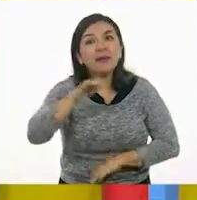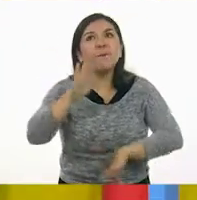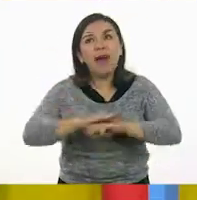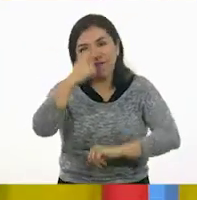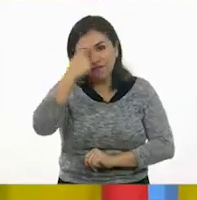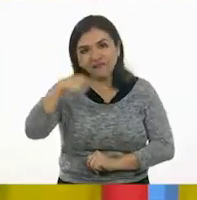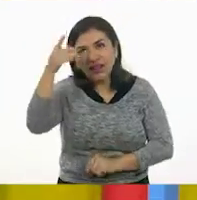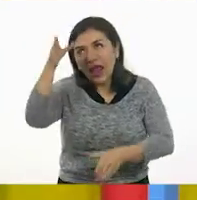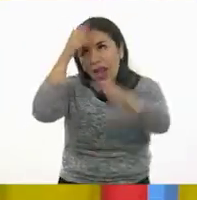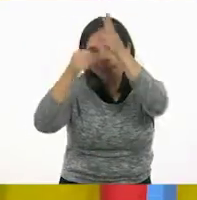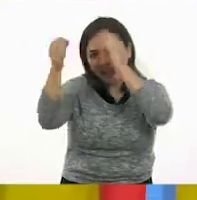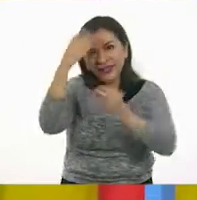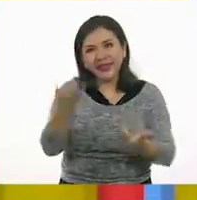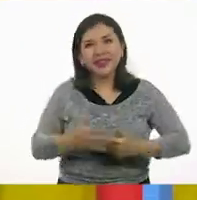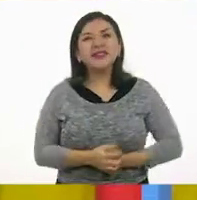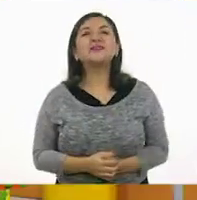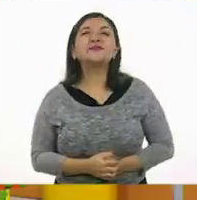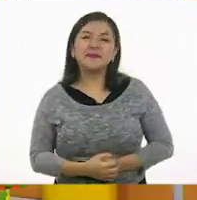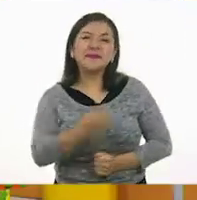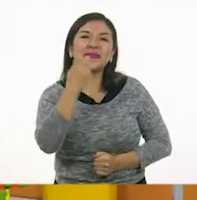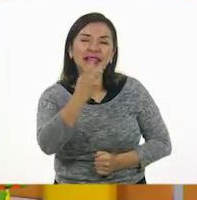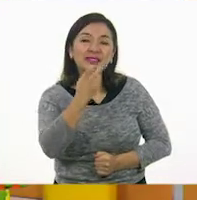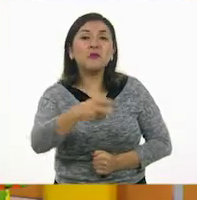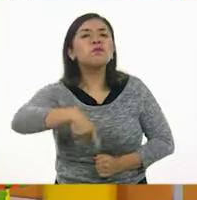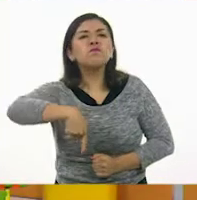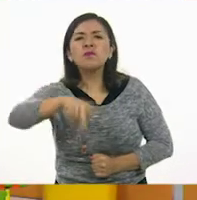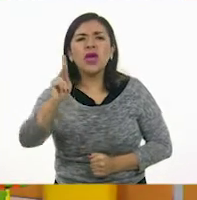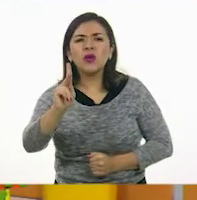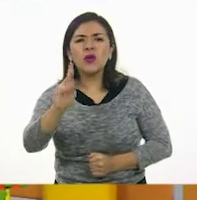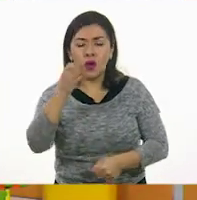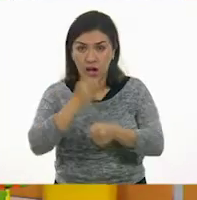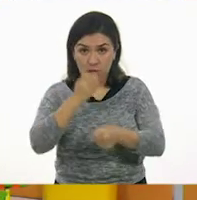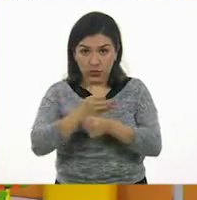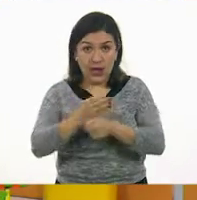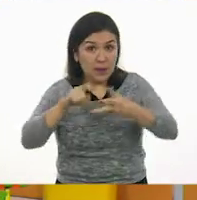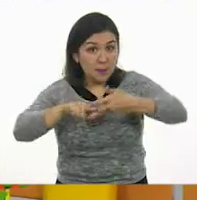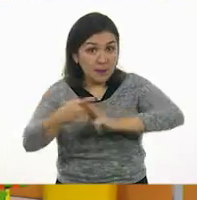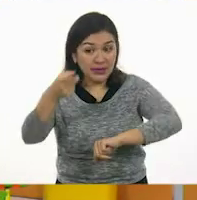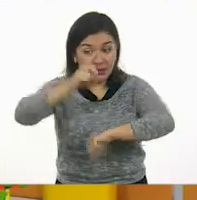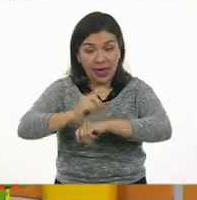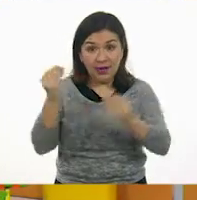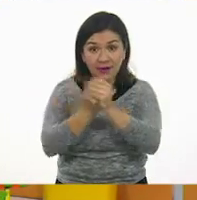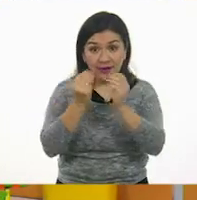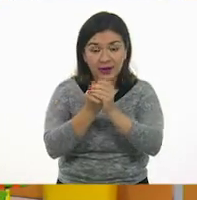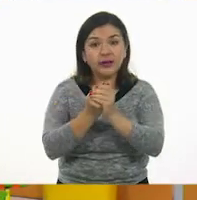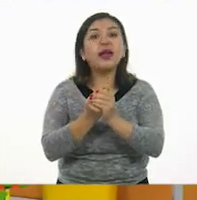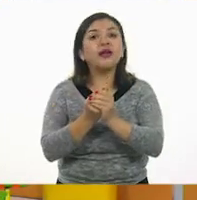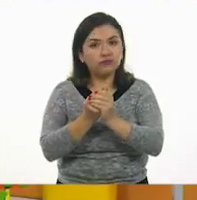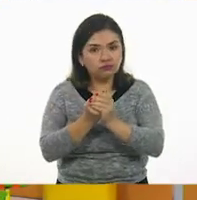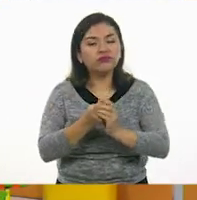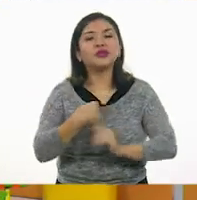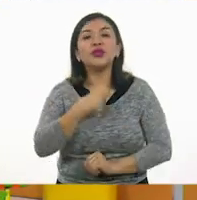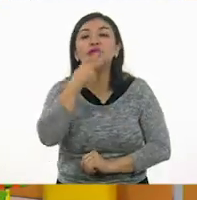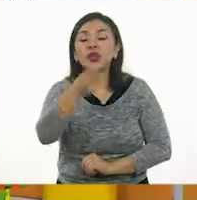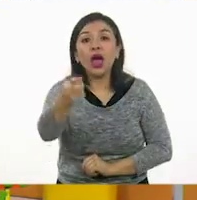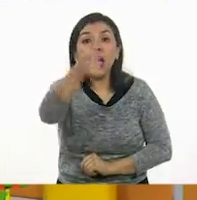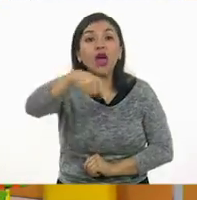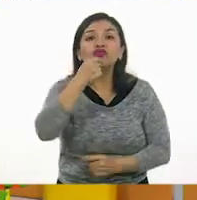facilitar un poco más las cosas. Así es, pero ¿qué te parece si para empezar esta clase les vamos a decir a las niñas y a los niños qué van a aprender?